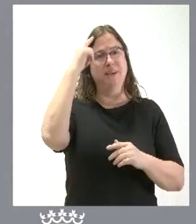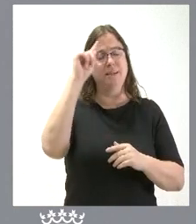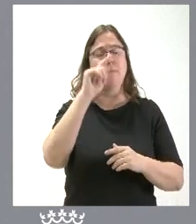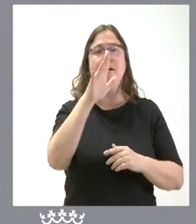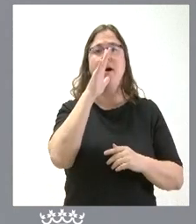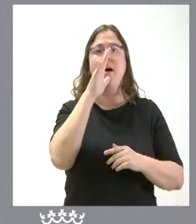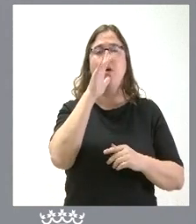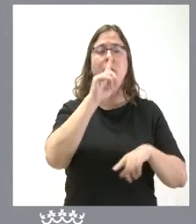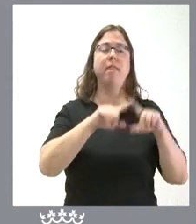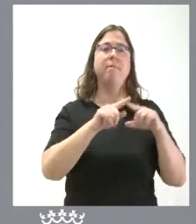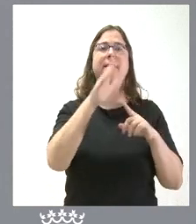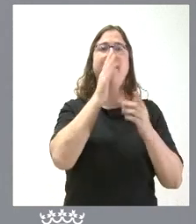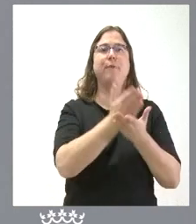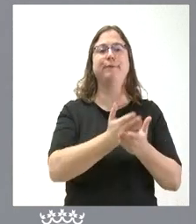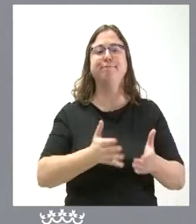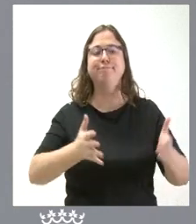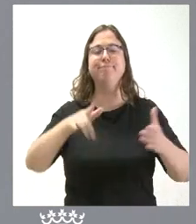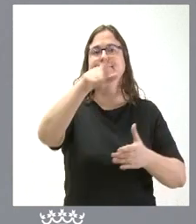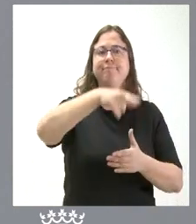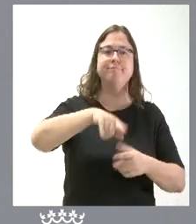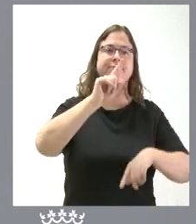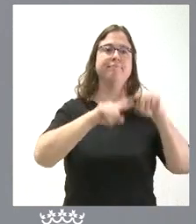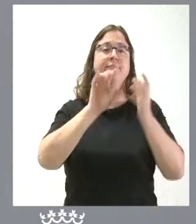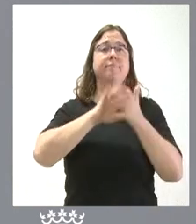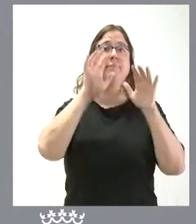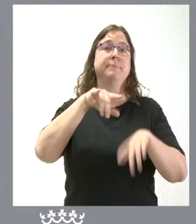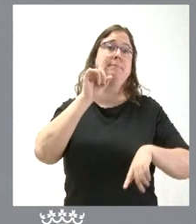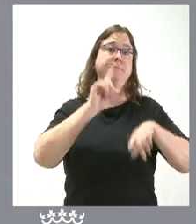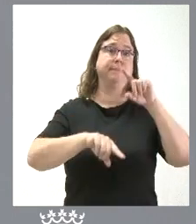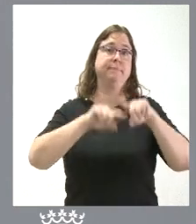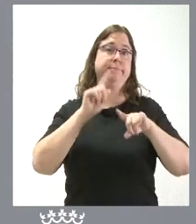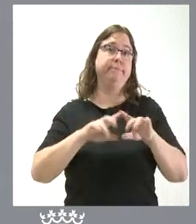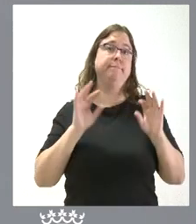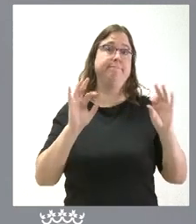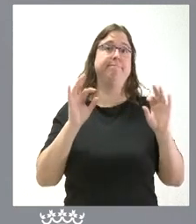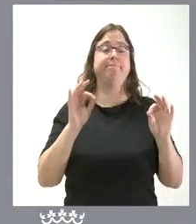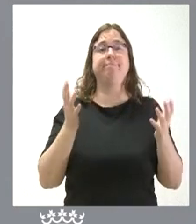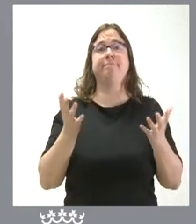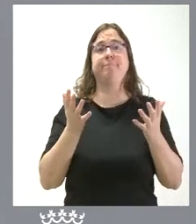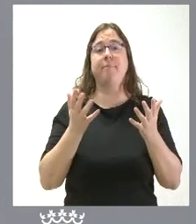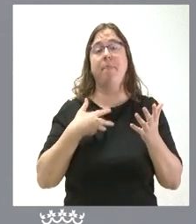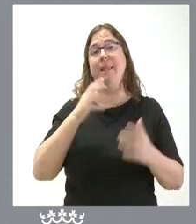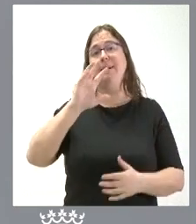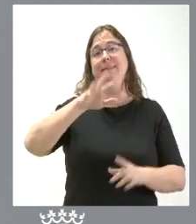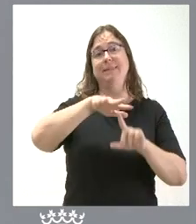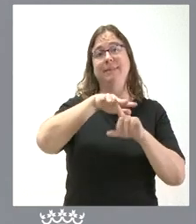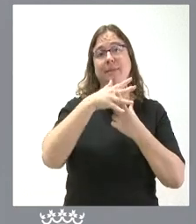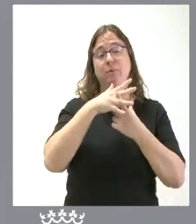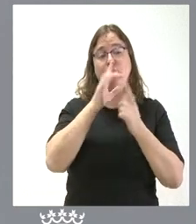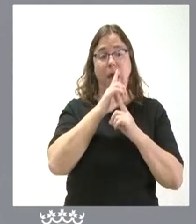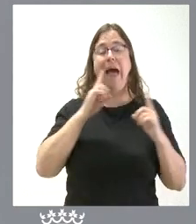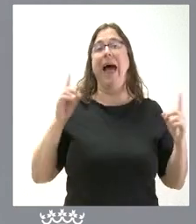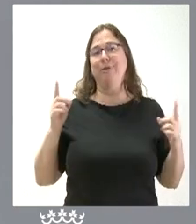distintas masas acuícolas de interior en Castilla y León pues depende básicamente de la situación del año